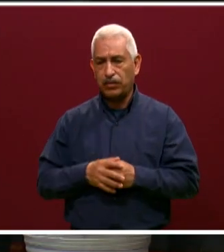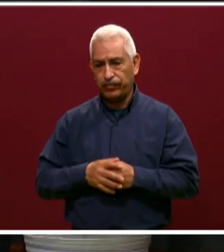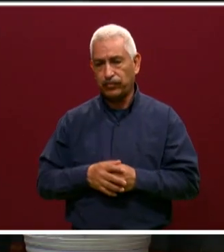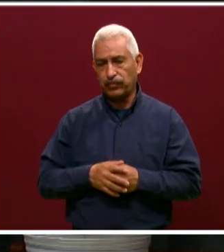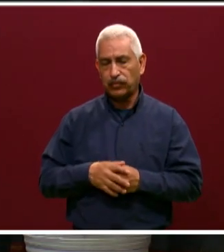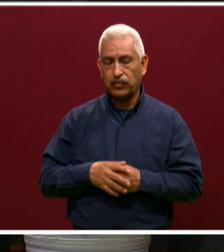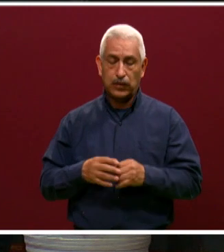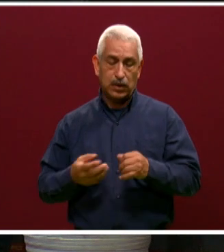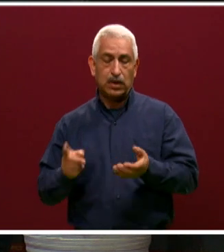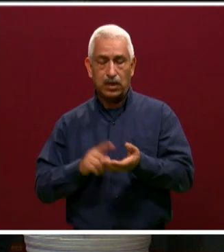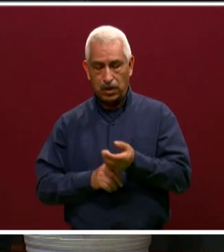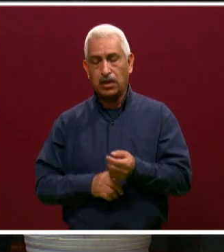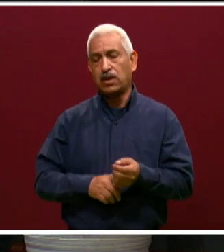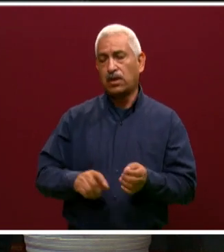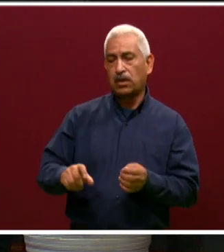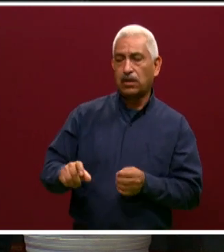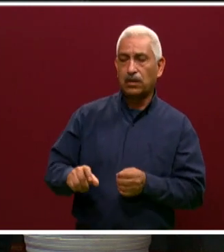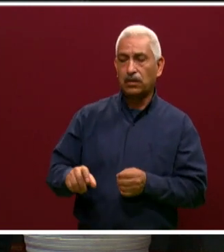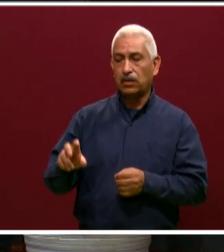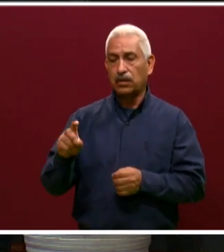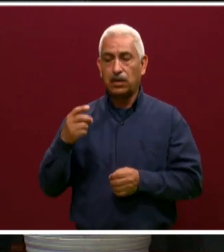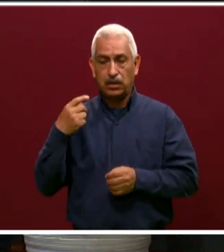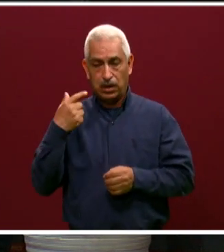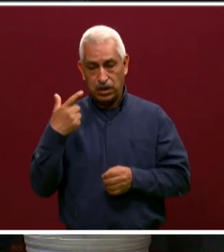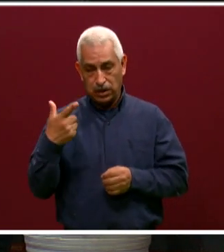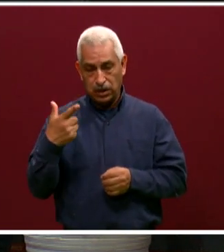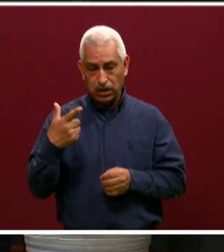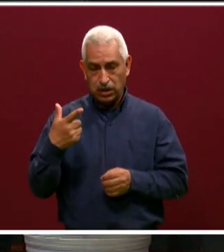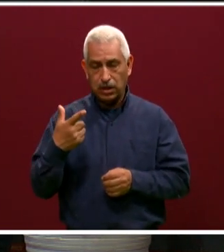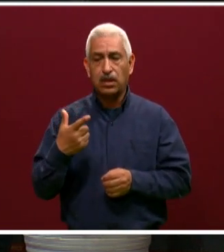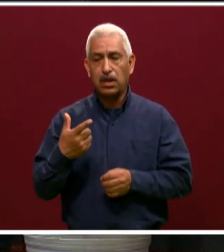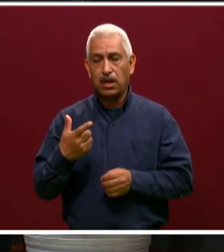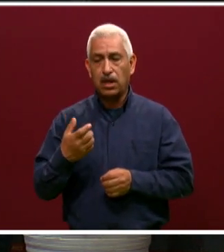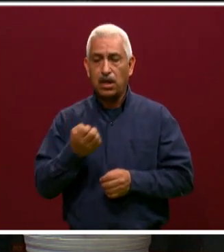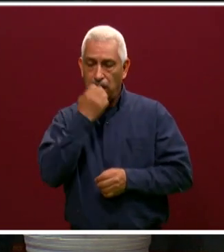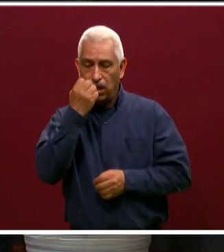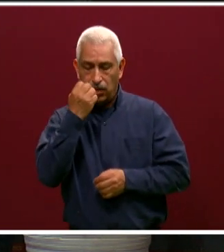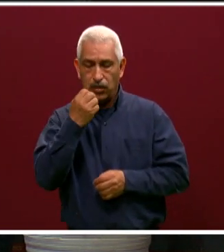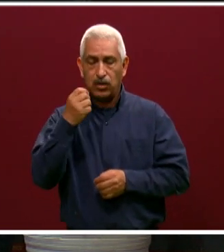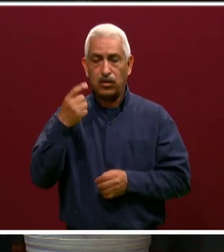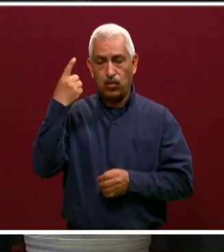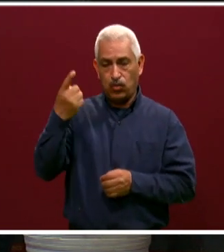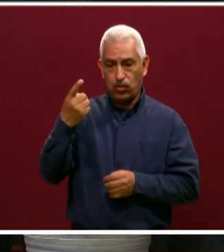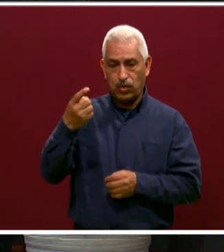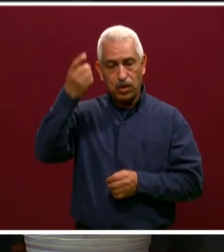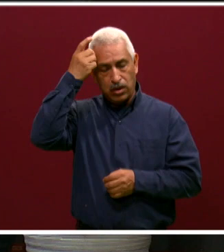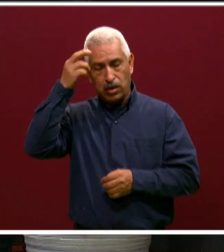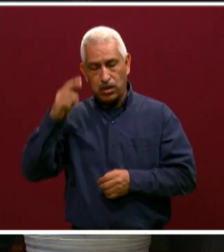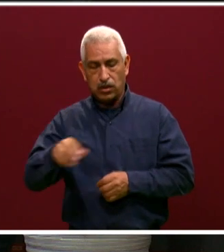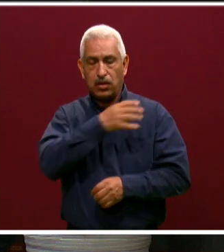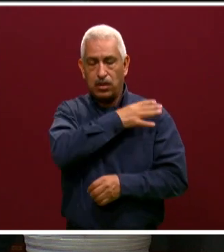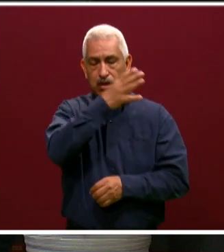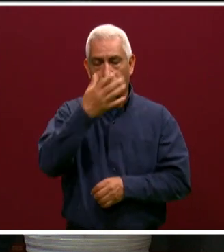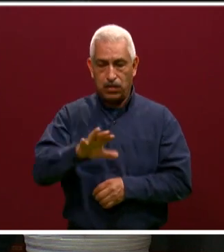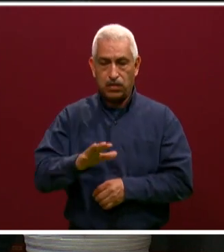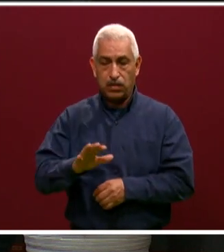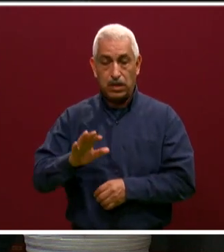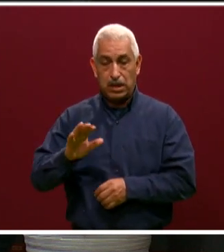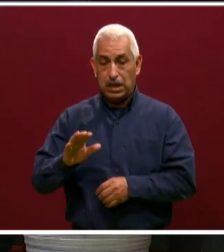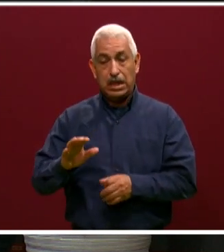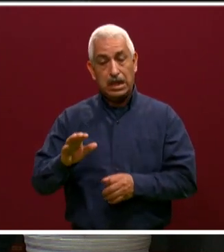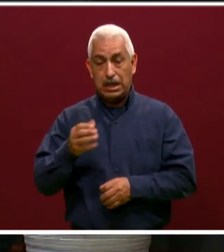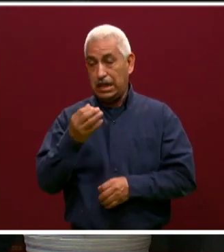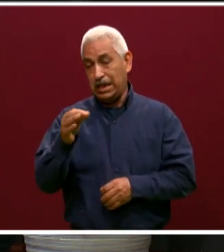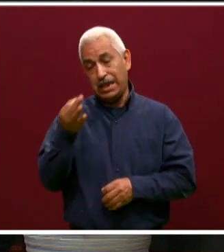en todo el estado de Puebla y una dirección general. Sí, estamos próximamente a cumplir ya 39 años de